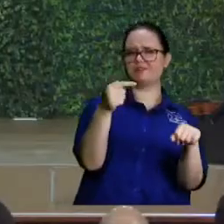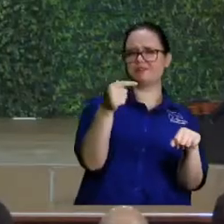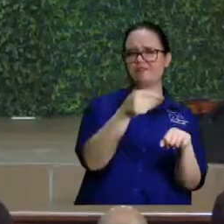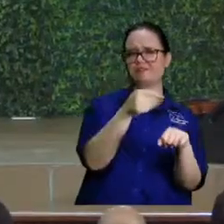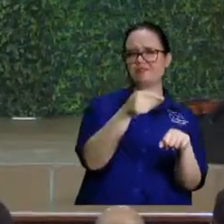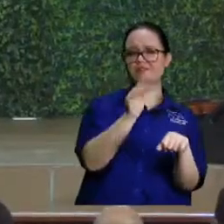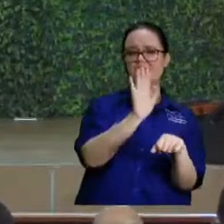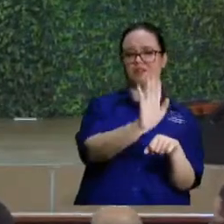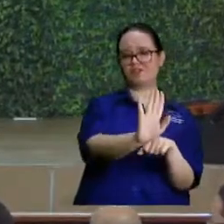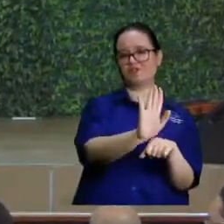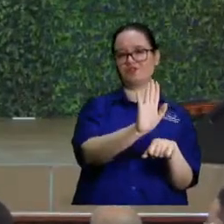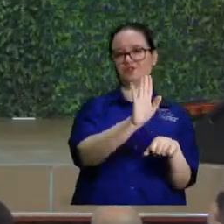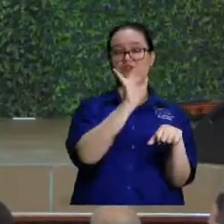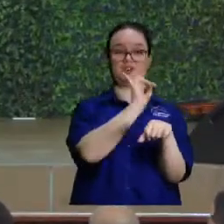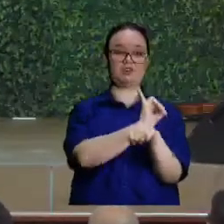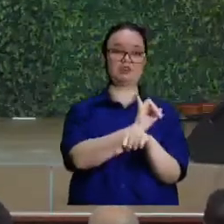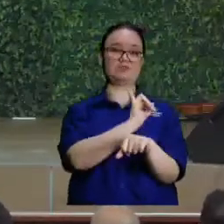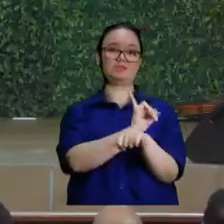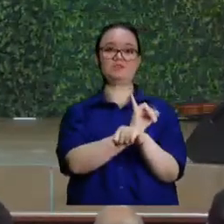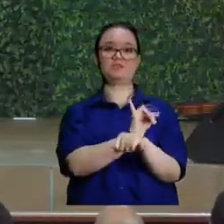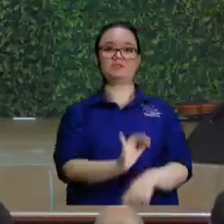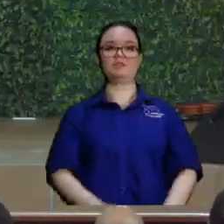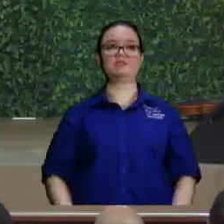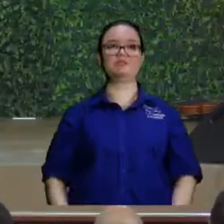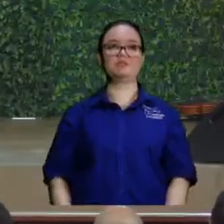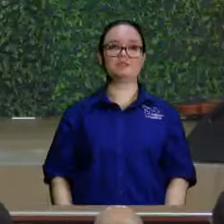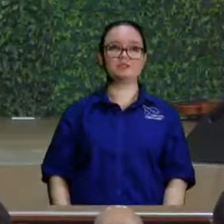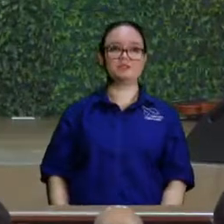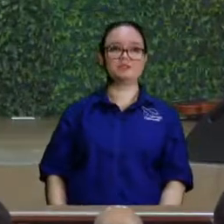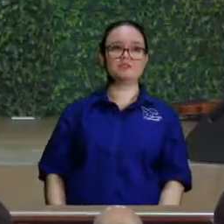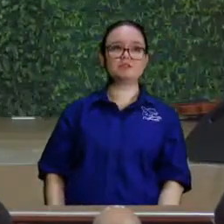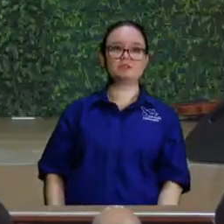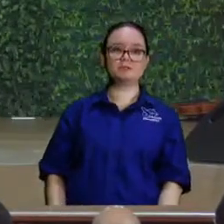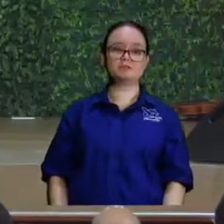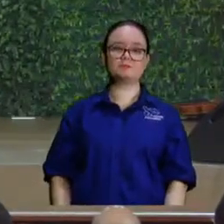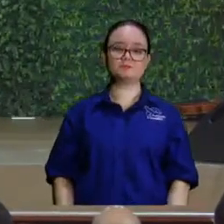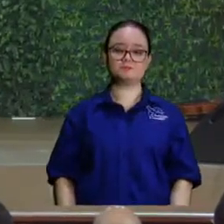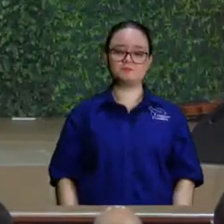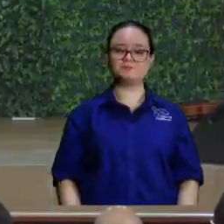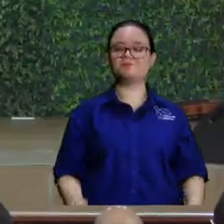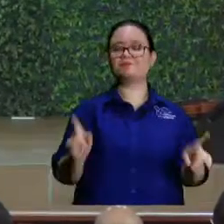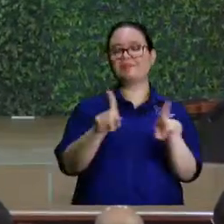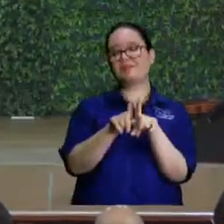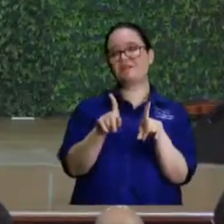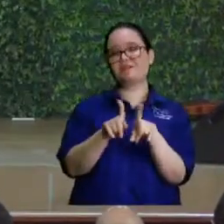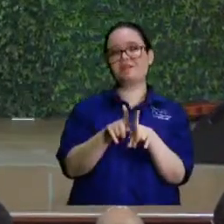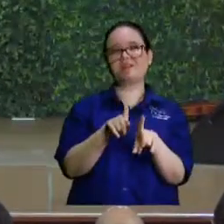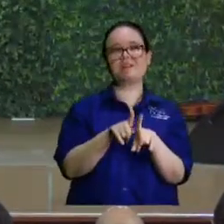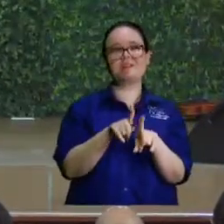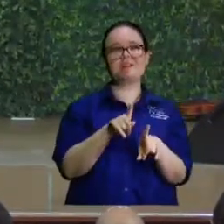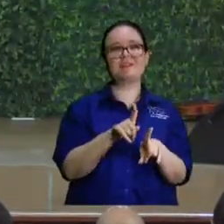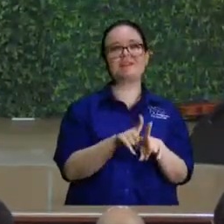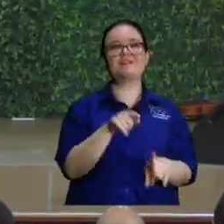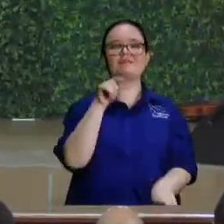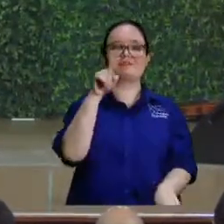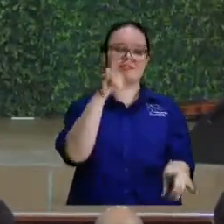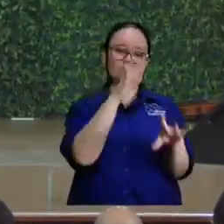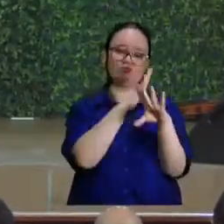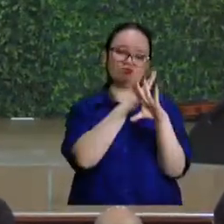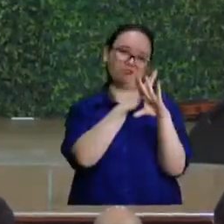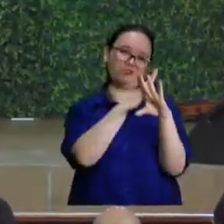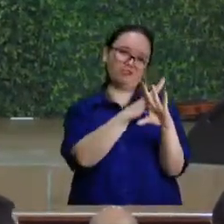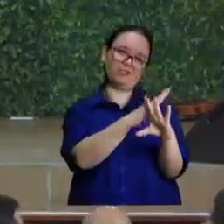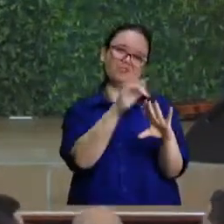tenía tenía a su novia del alma y todo y alguien se la está chuleando a usted ya se le empieza a parar todos los pelos de aquí